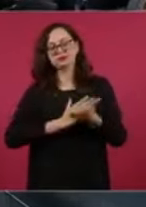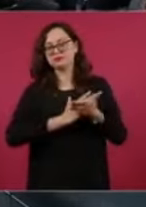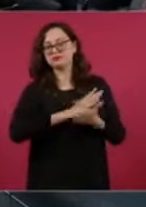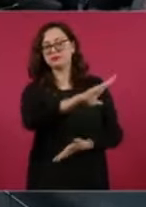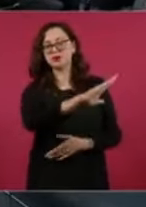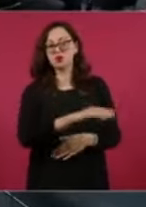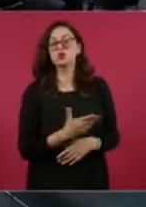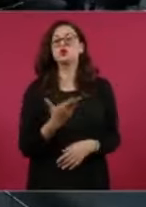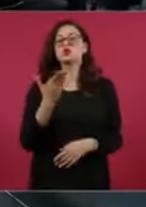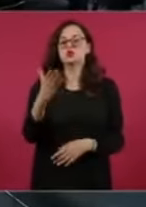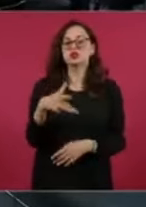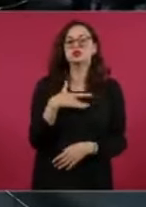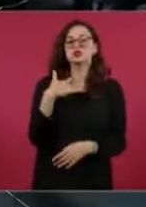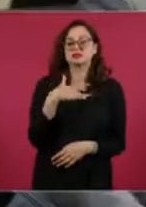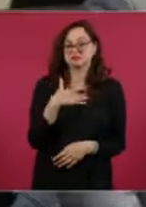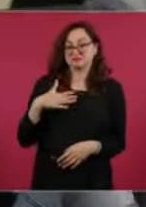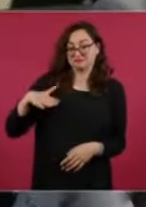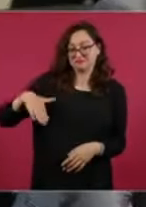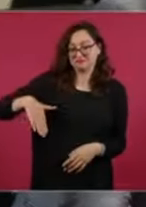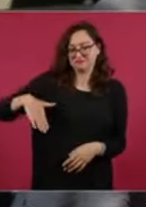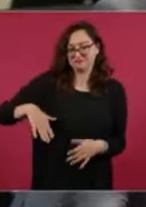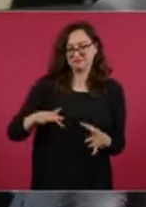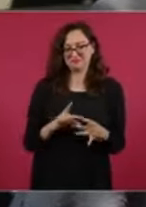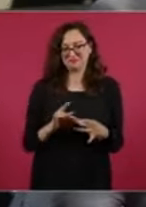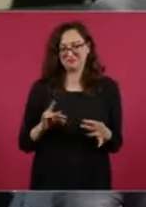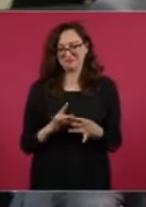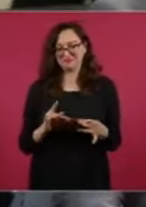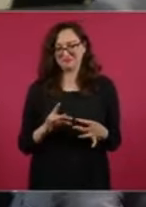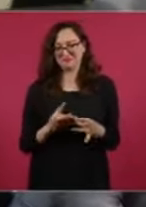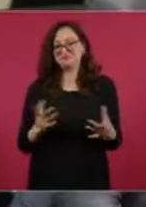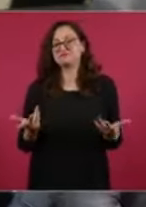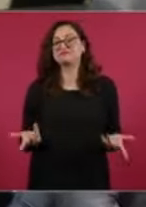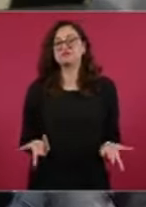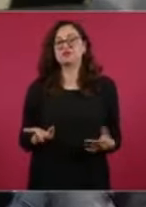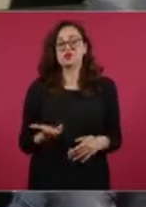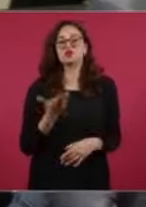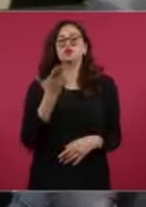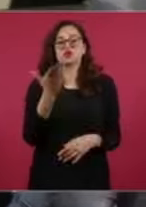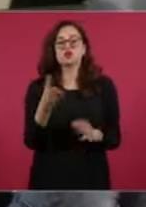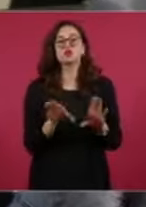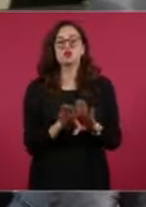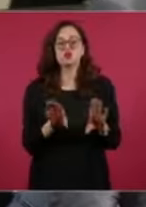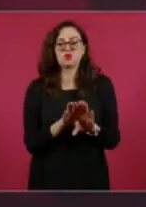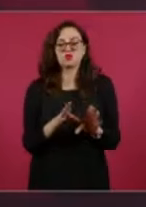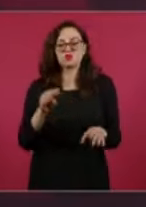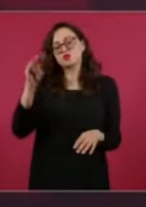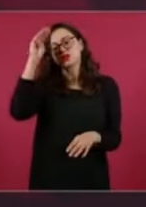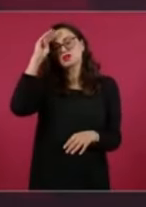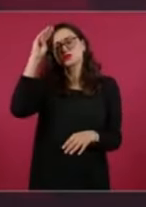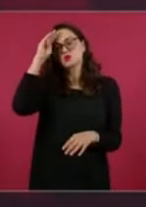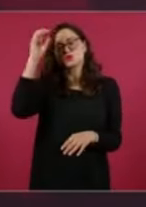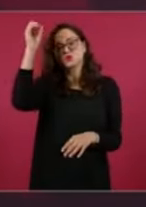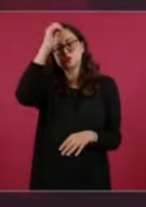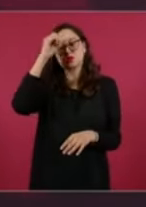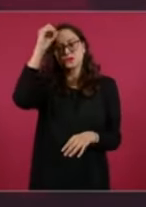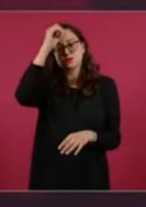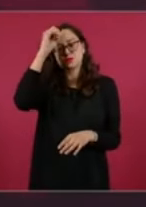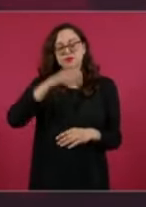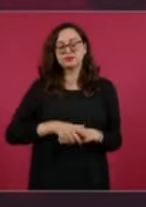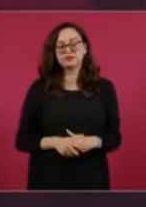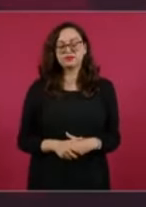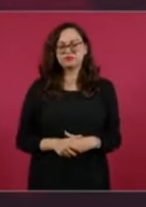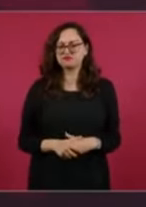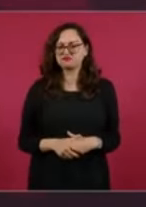minutos usted se refirió a esta alianza, sin mencionar a los partidos. ¿Cuál sería su opinión sobre esto? Pero no